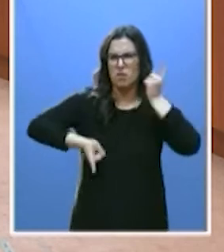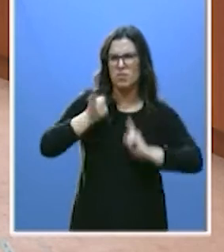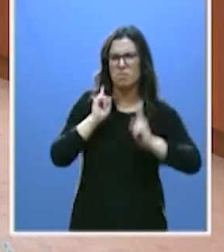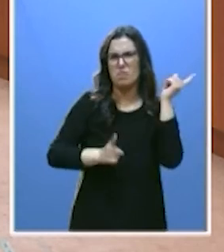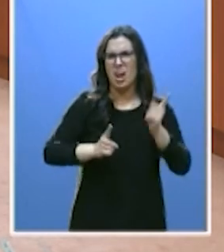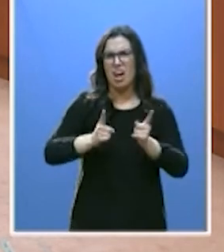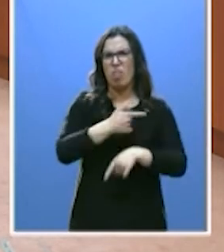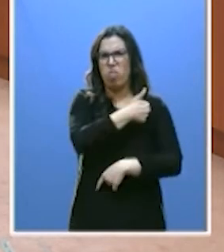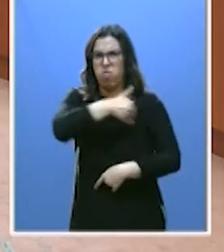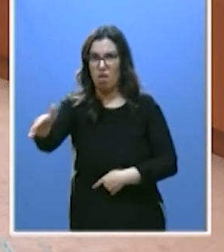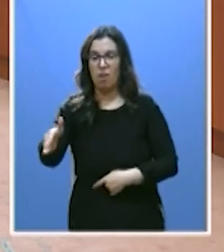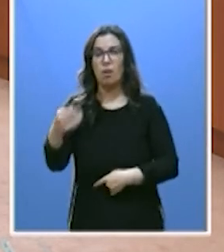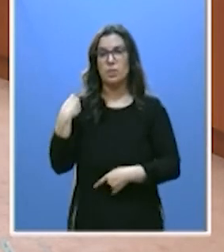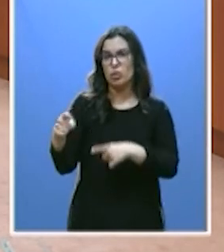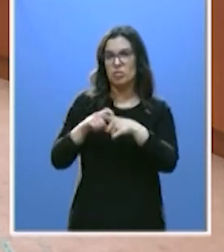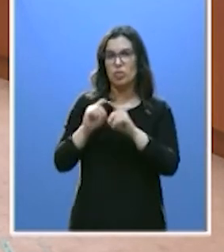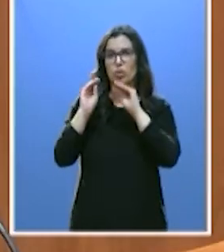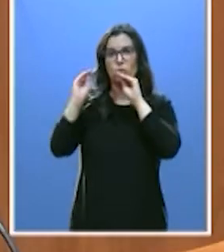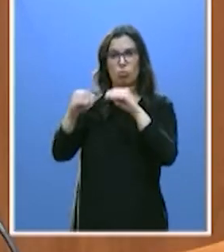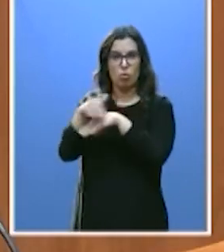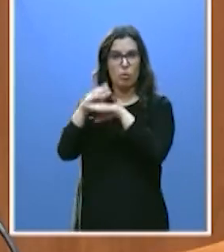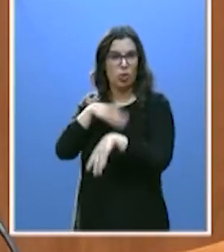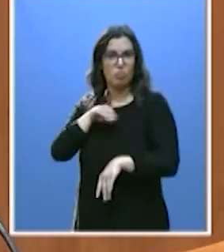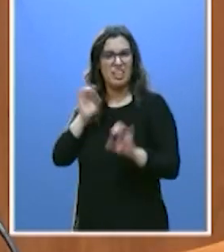inútiles que caracterizan a nuestro Gobierno Nacional.